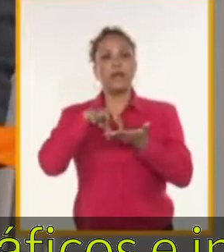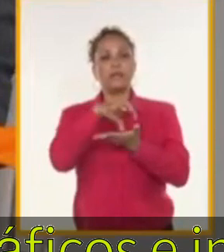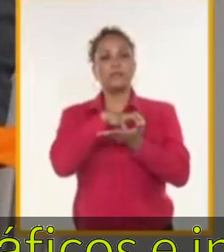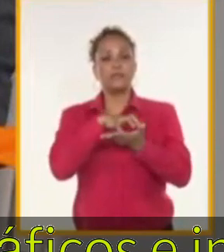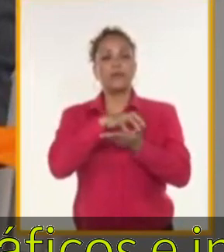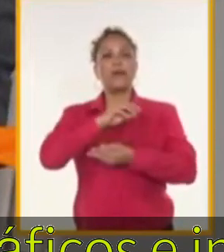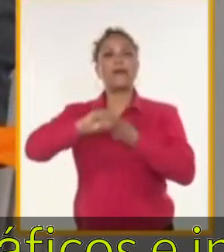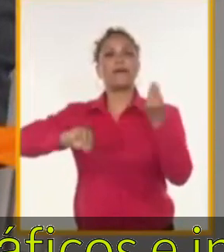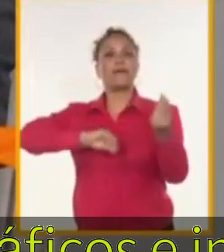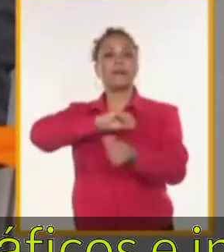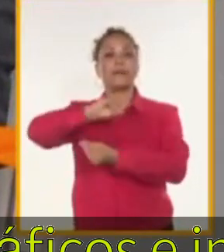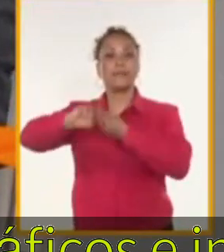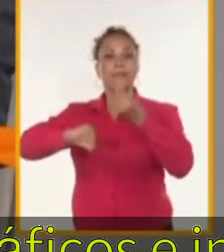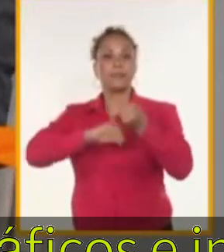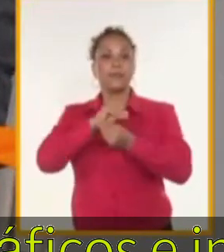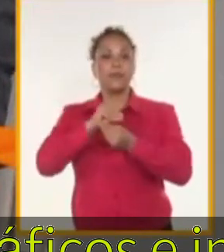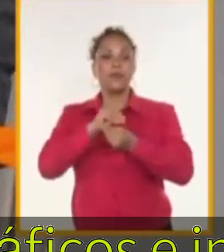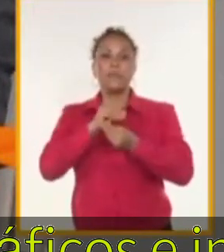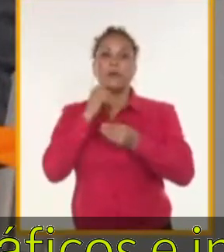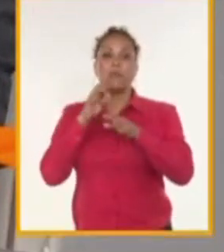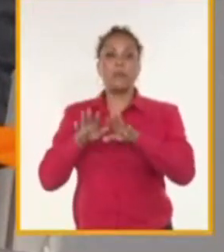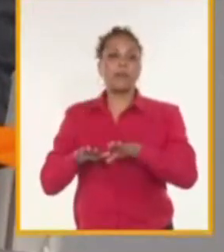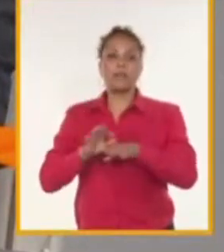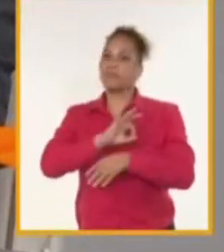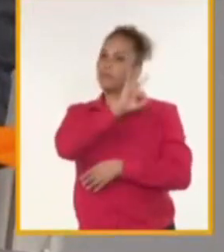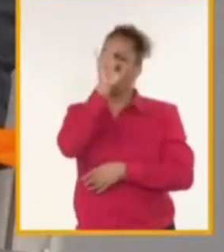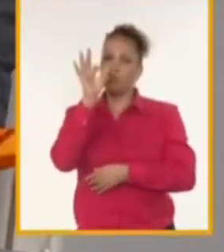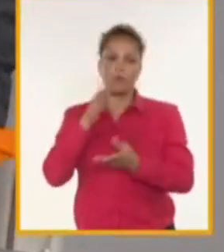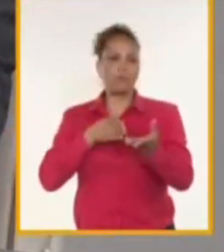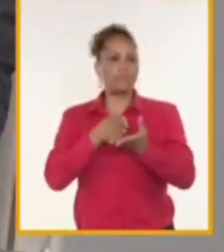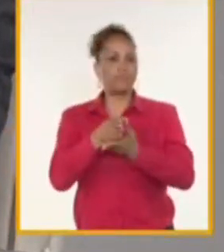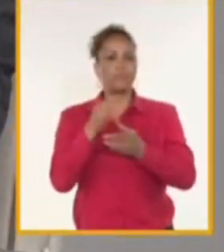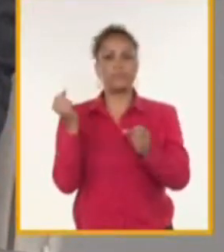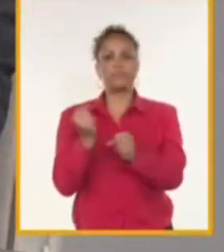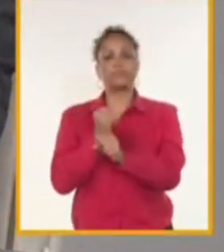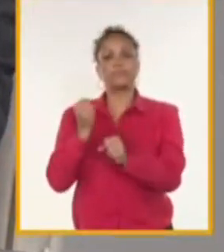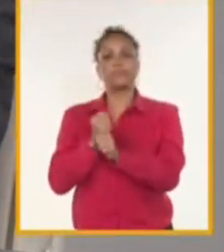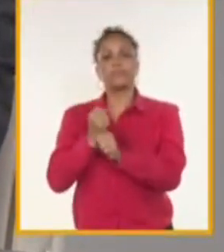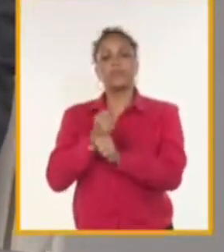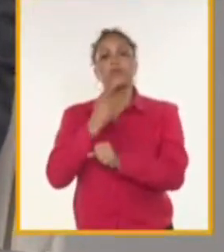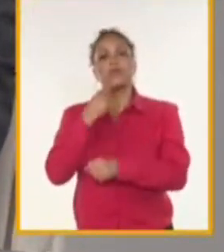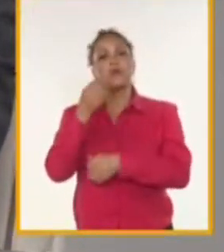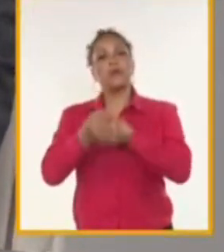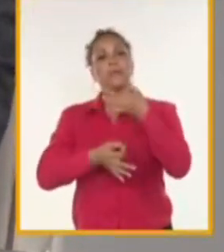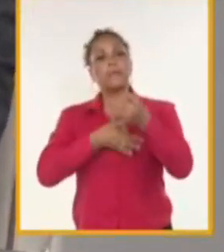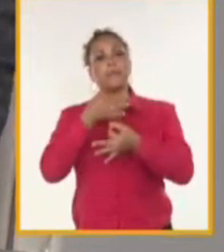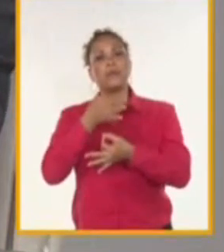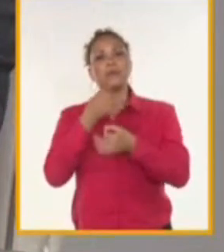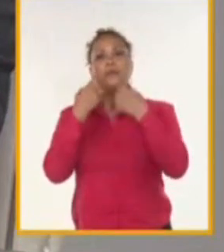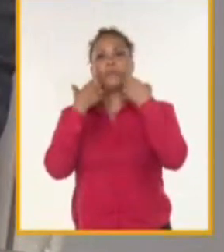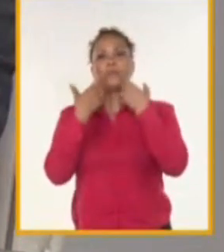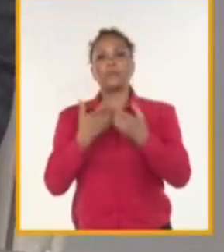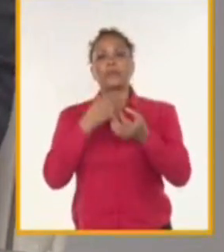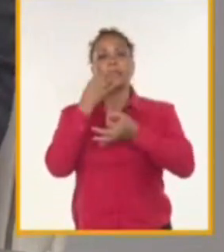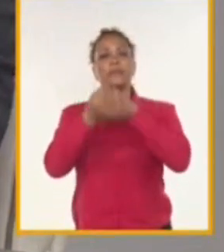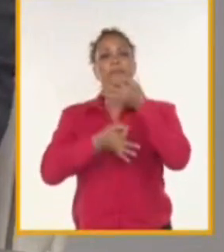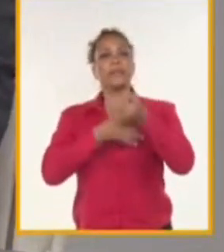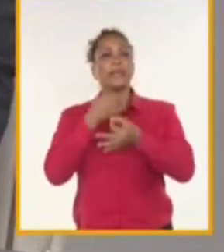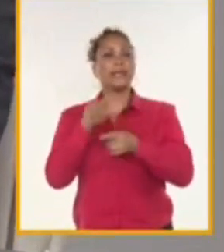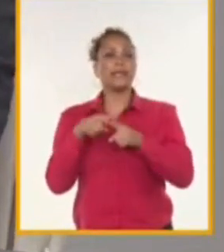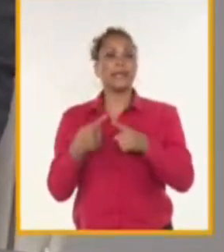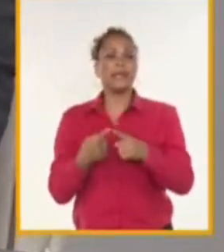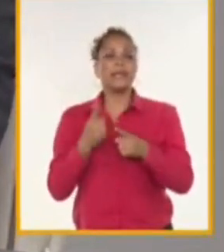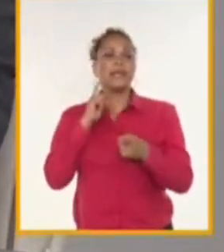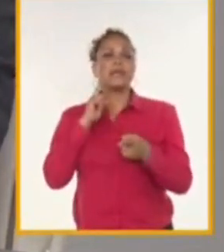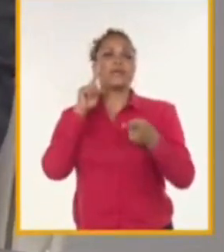funcionamiento sin detener las actividades. Yo creo que es importante centrarnos, en primer lugar, en los